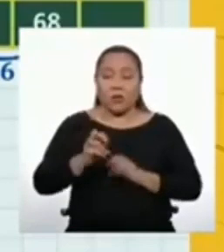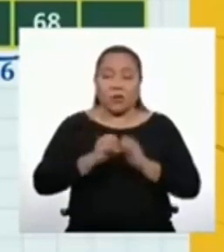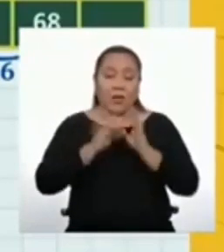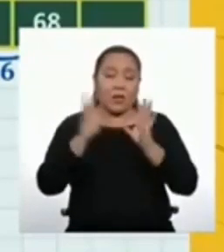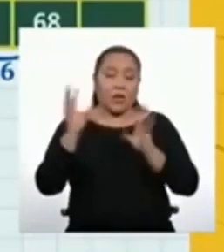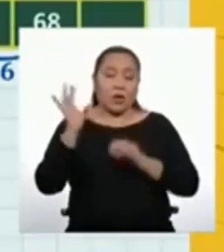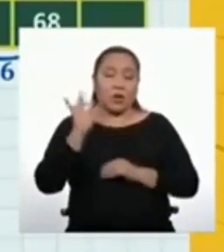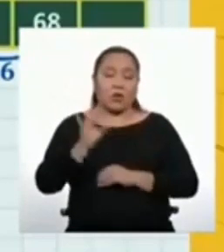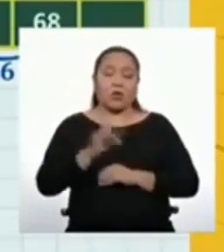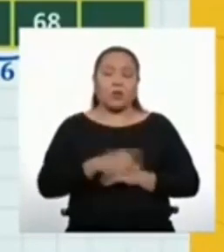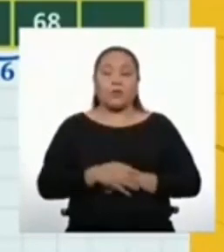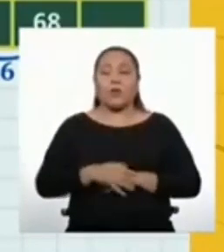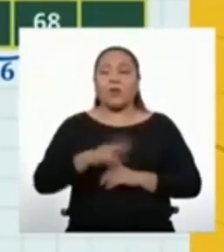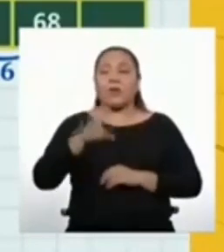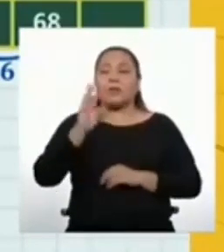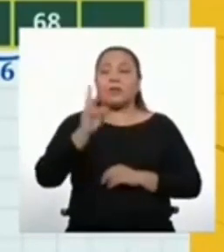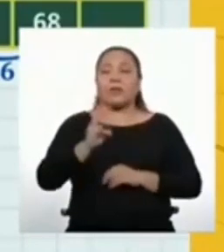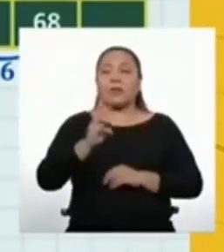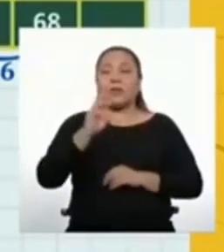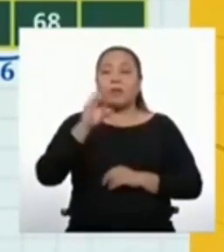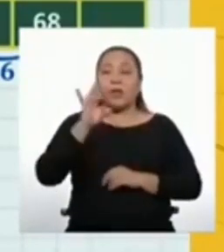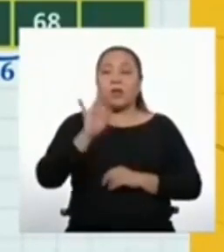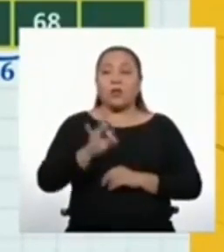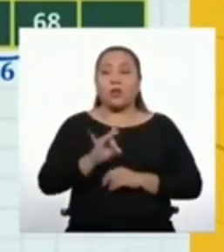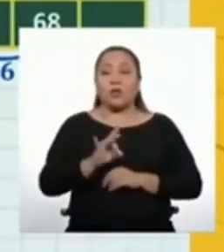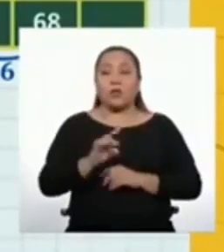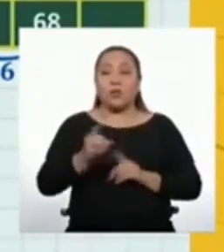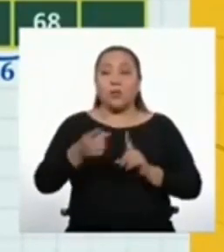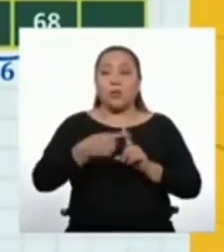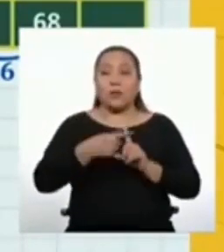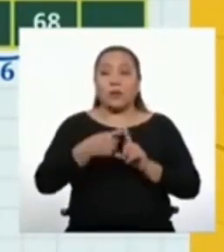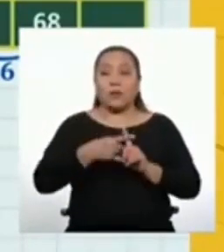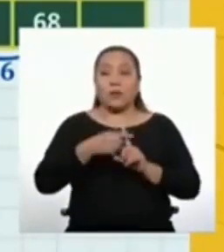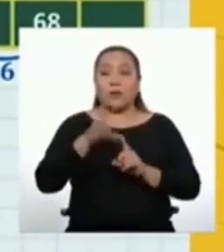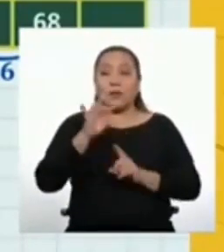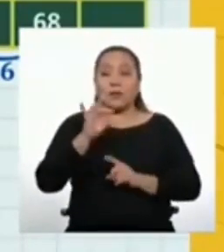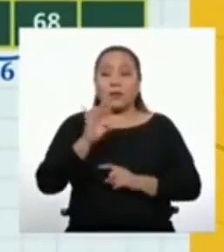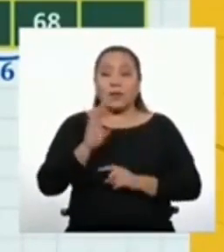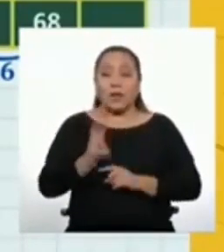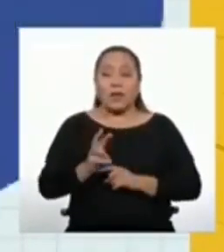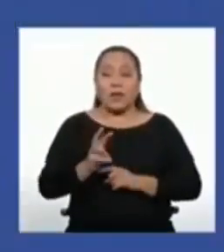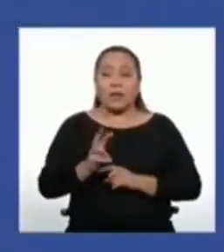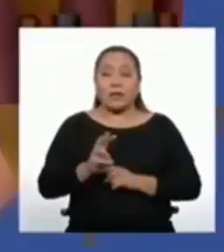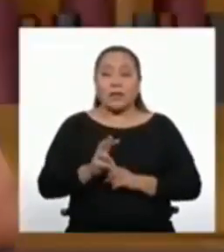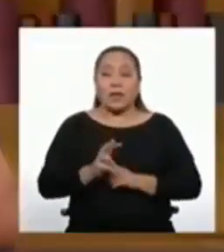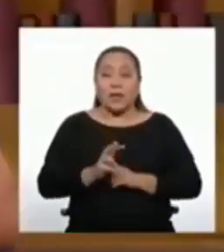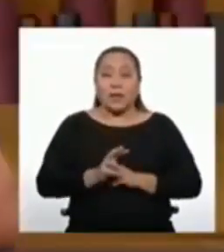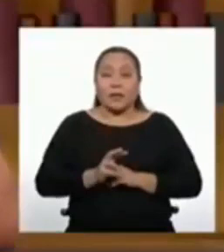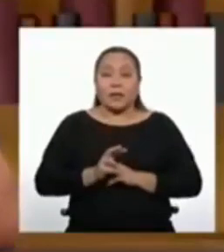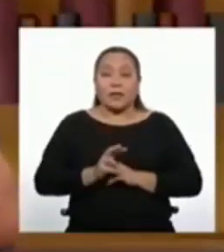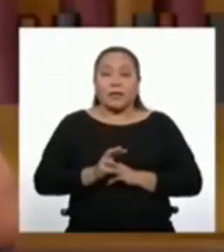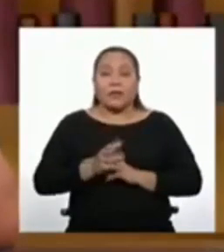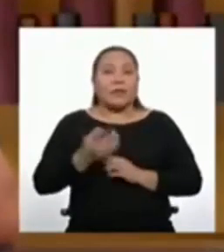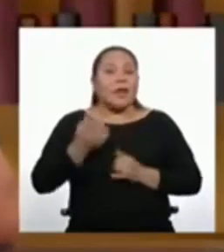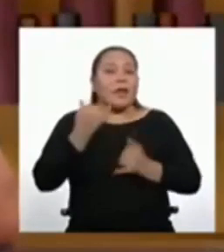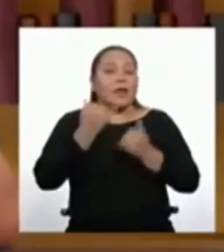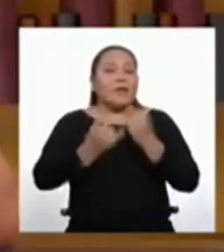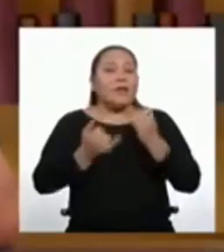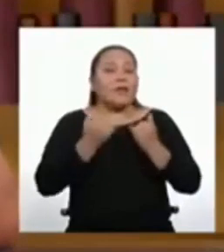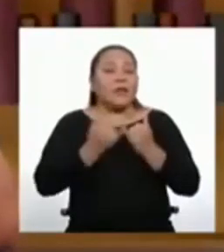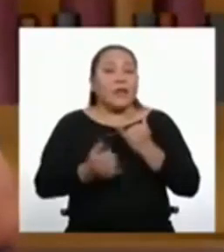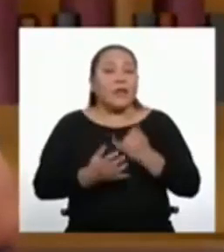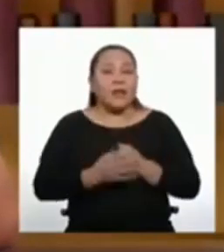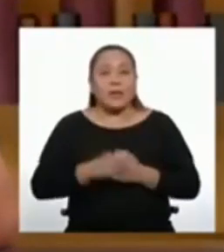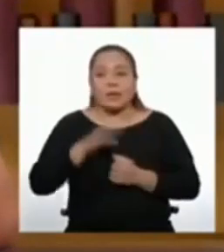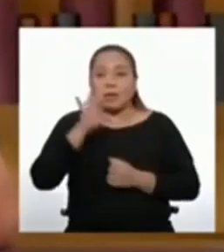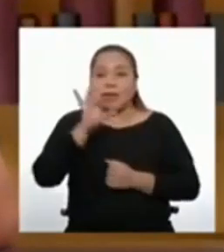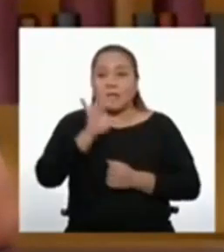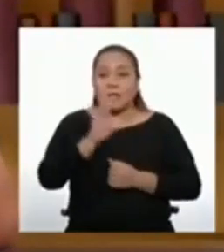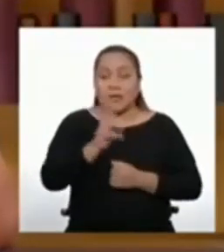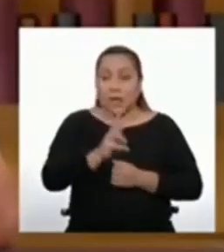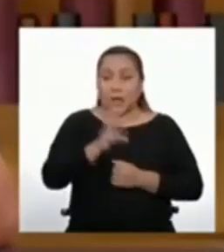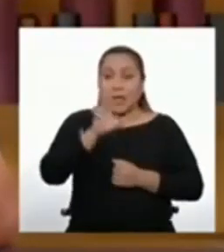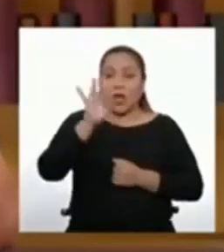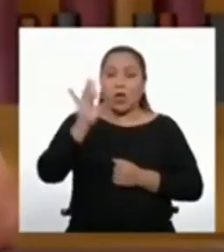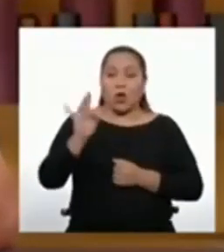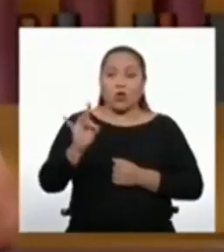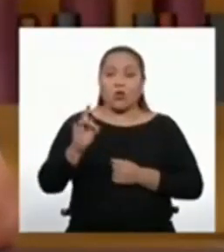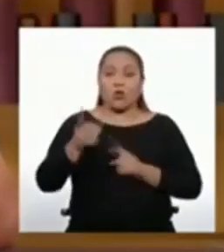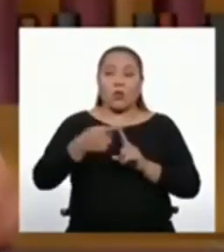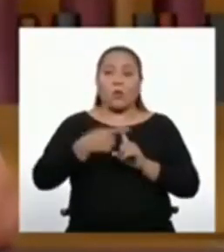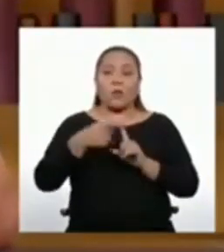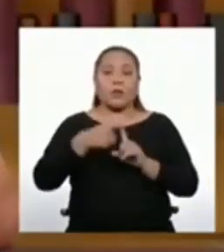62 más 6, 68 mascarillas el día 9. Finalmente, 68 más 6.